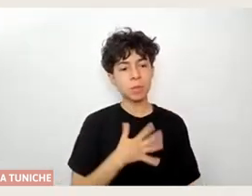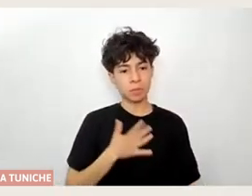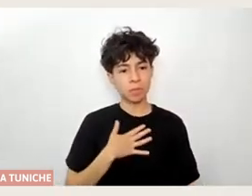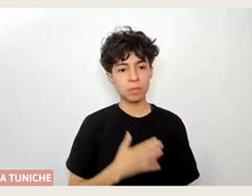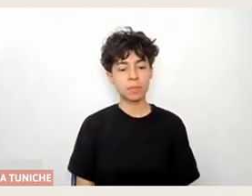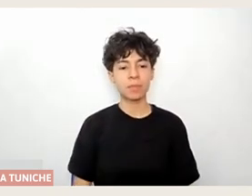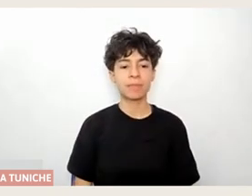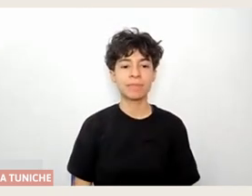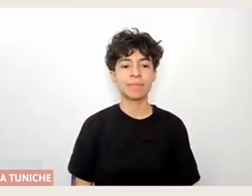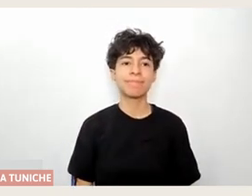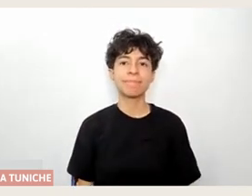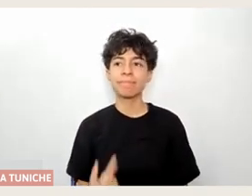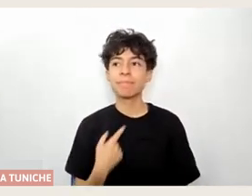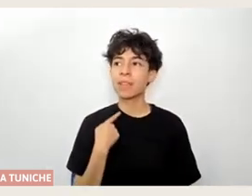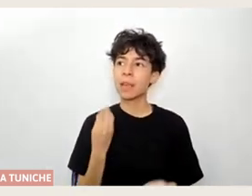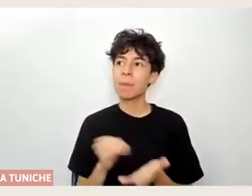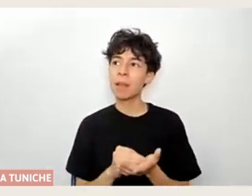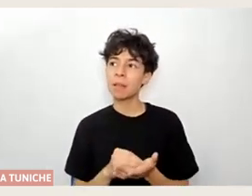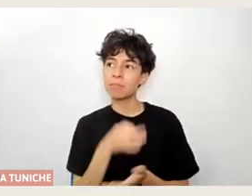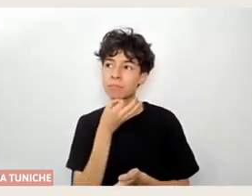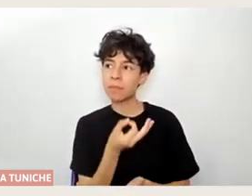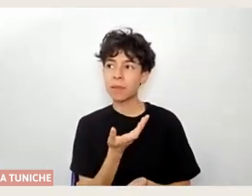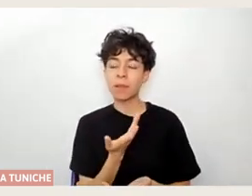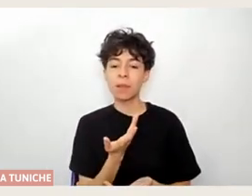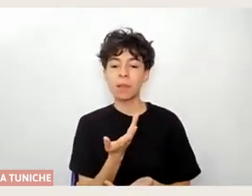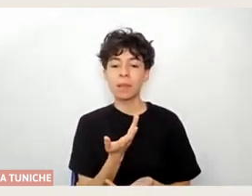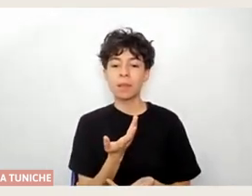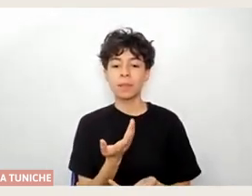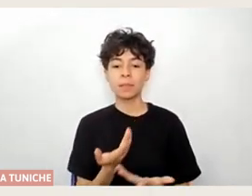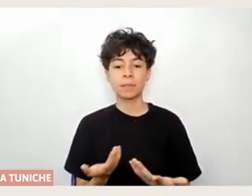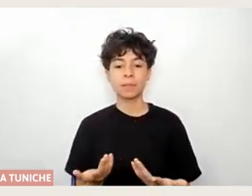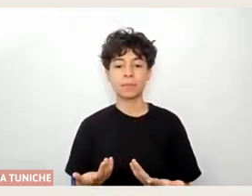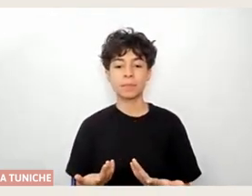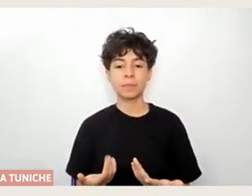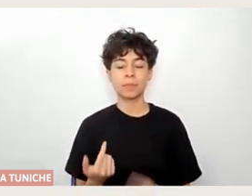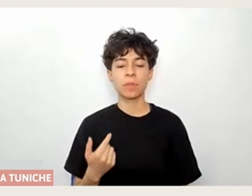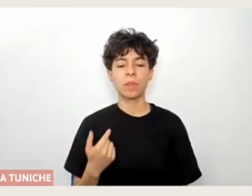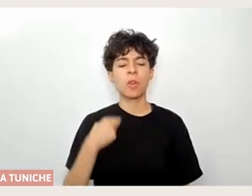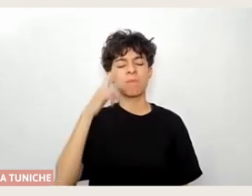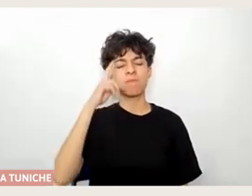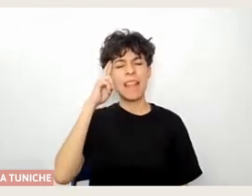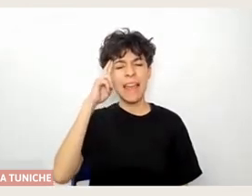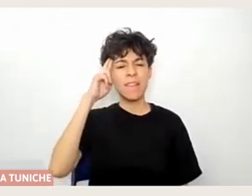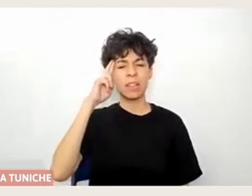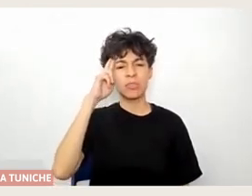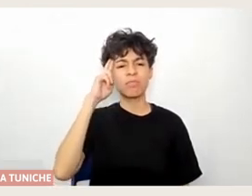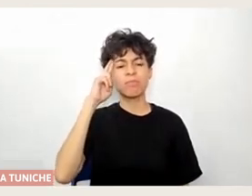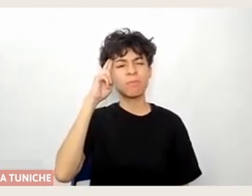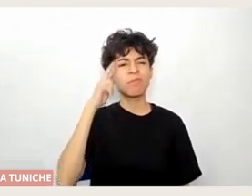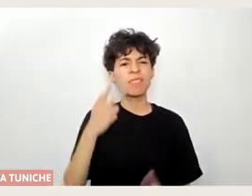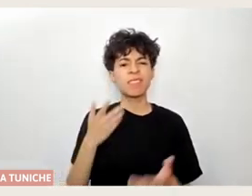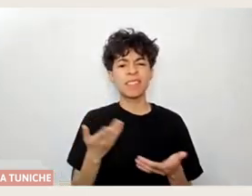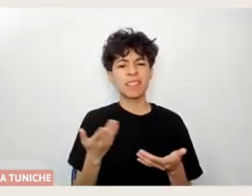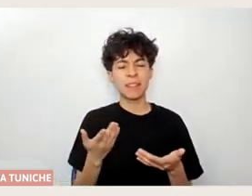¿Qué más puedo decir? También otra reflexión a la cual he podido llegar es que los